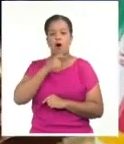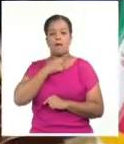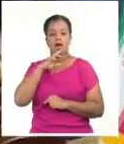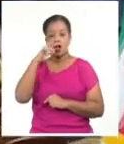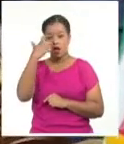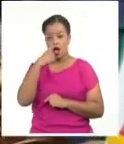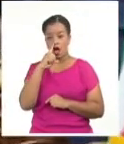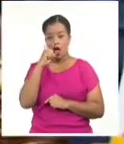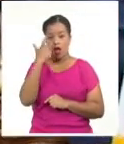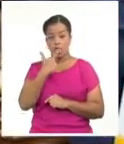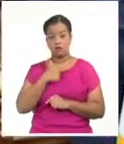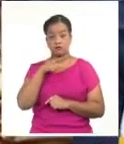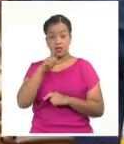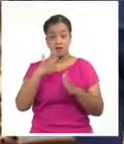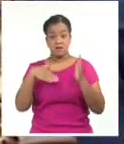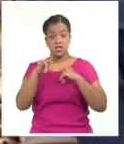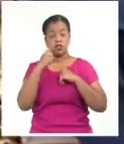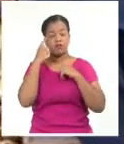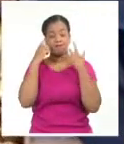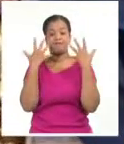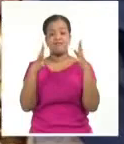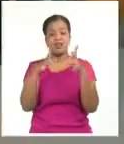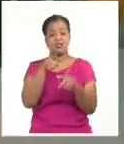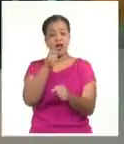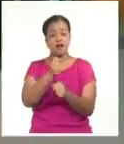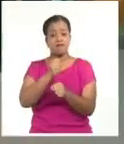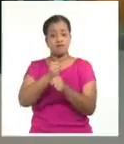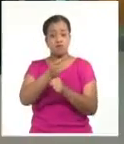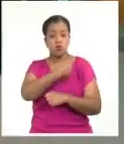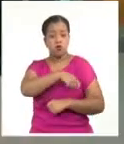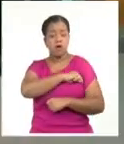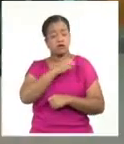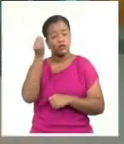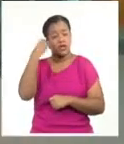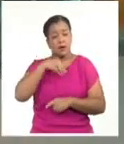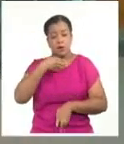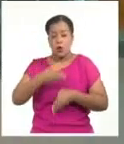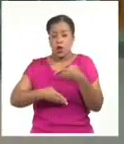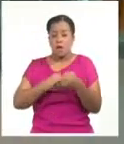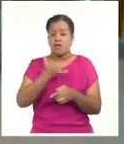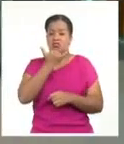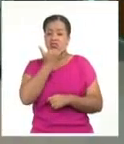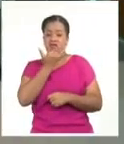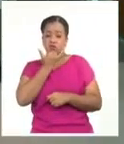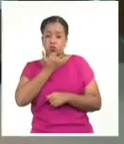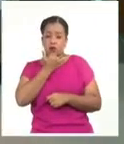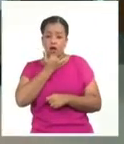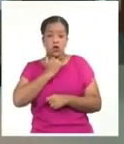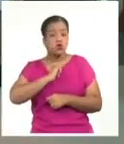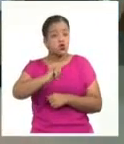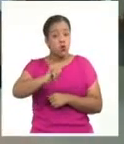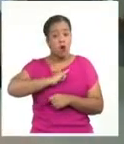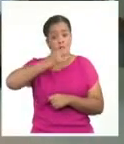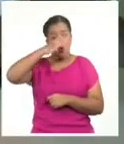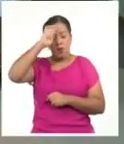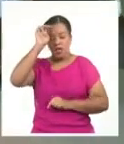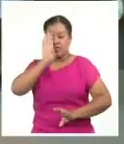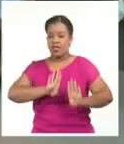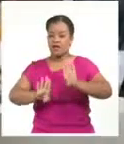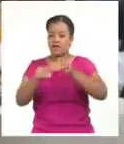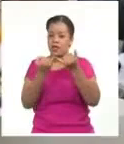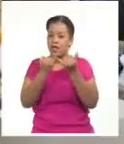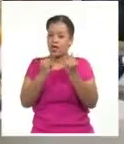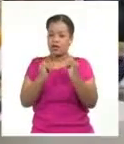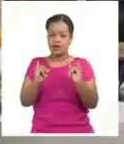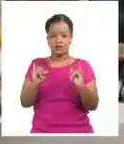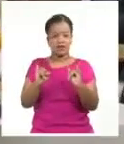Cabrisas elogió los esfuerzos que realiza el pueblo iraní en medio de enormes dificultades y desafíos para, al igual que Cuba, defender su independencia y